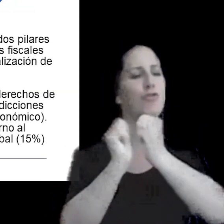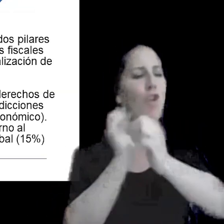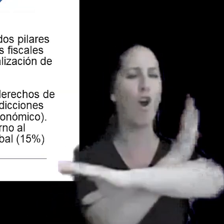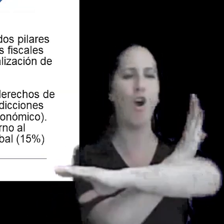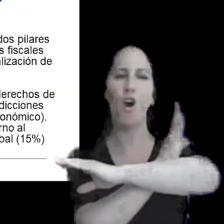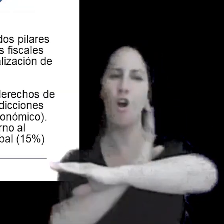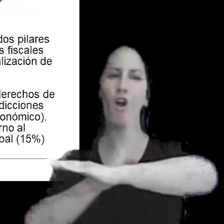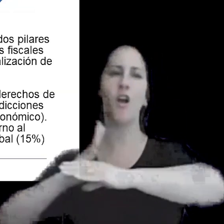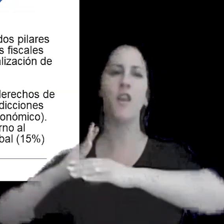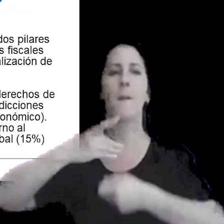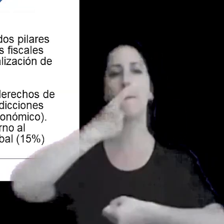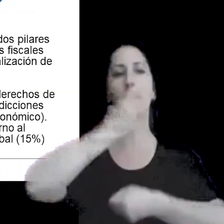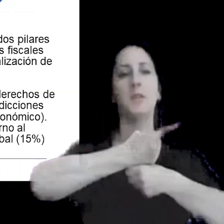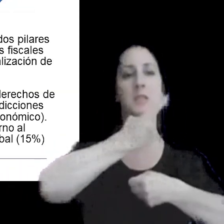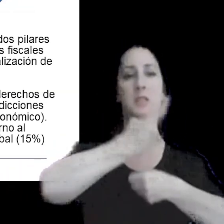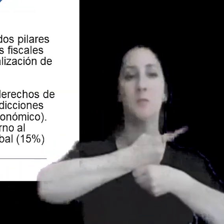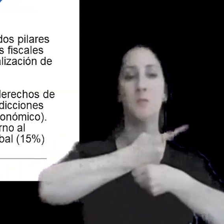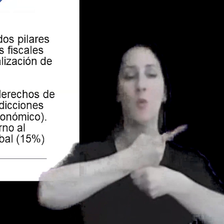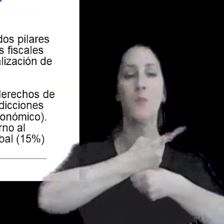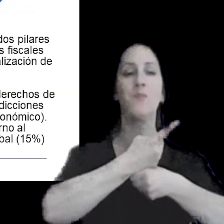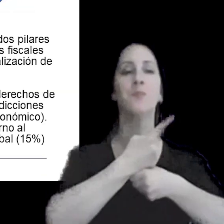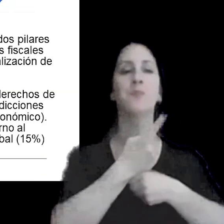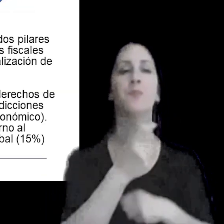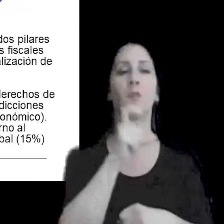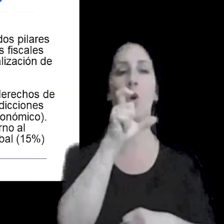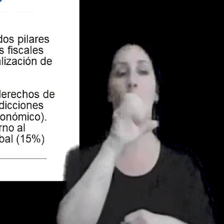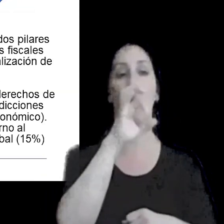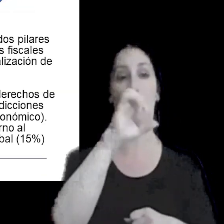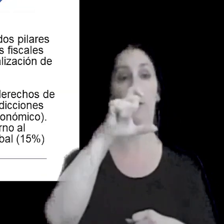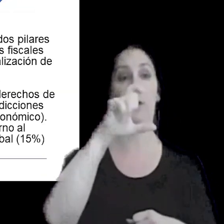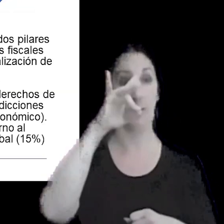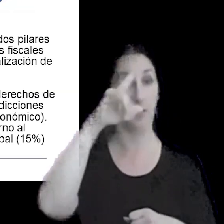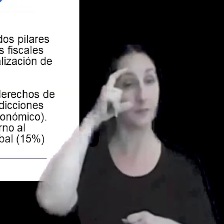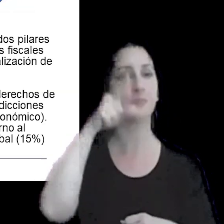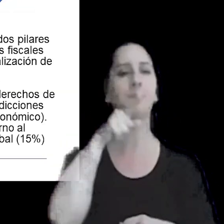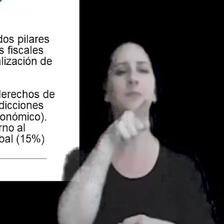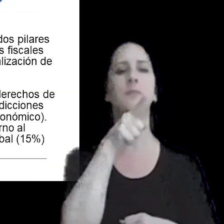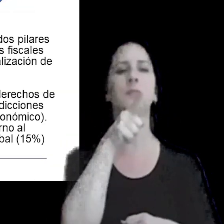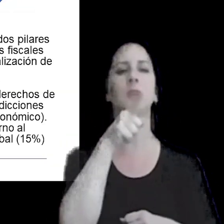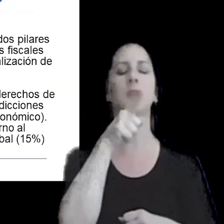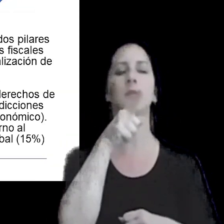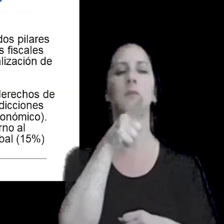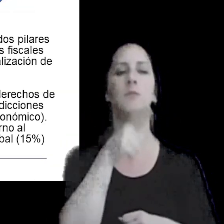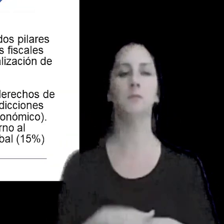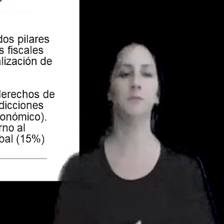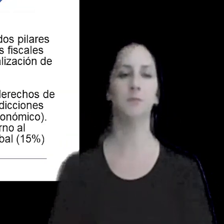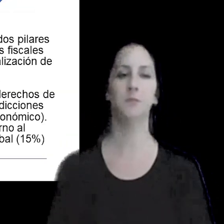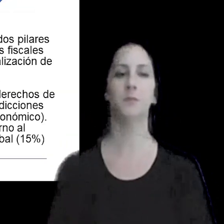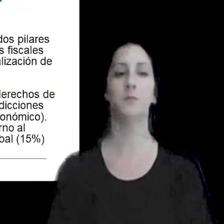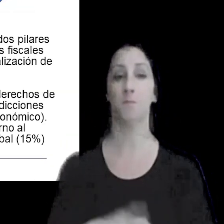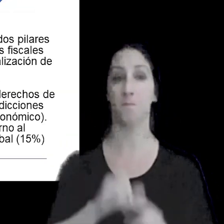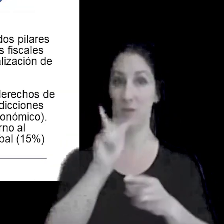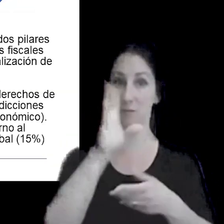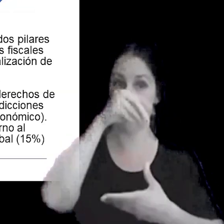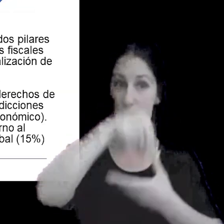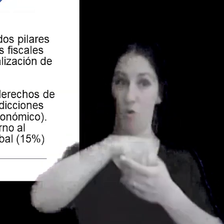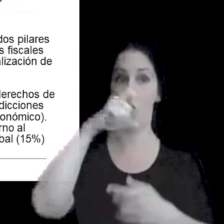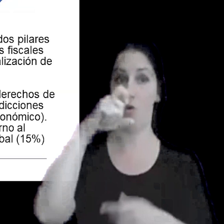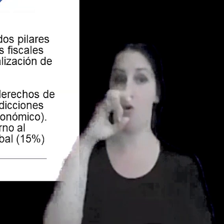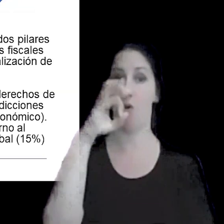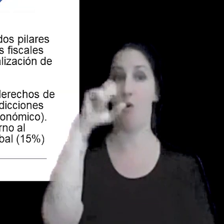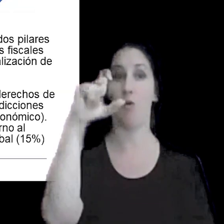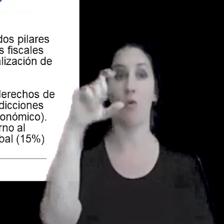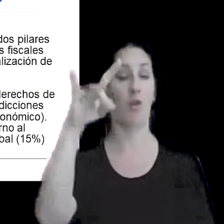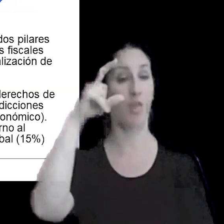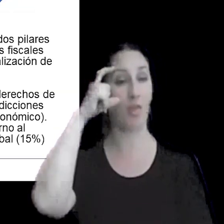principio arm's length se incorpora en los lineamientos de la OCDE que son